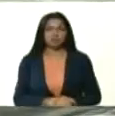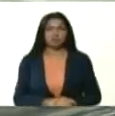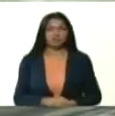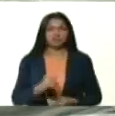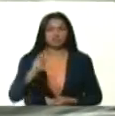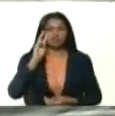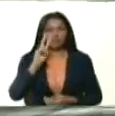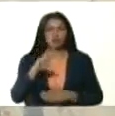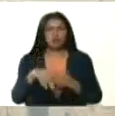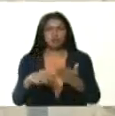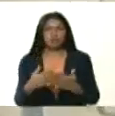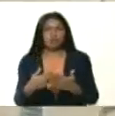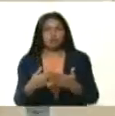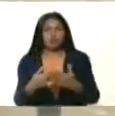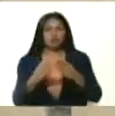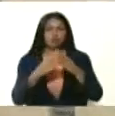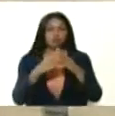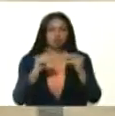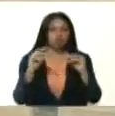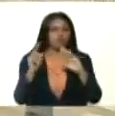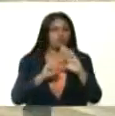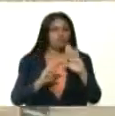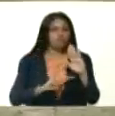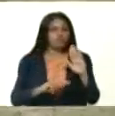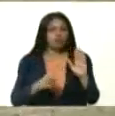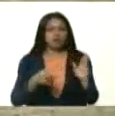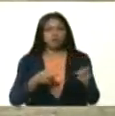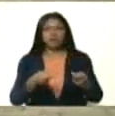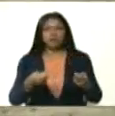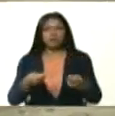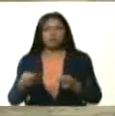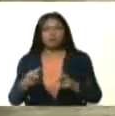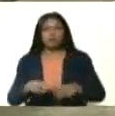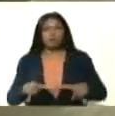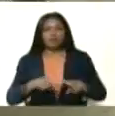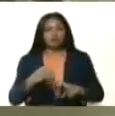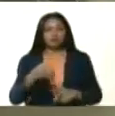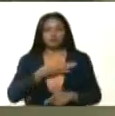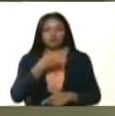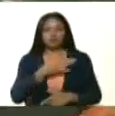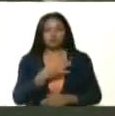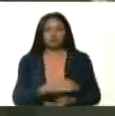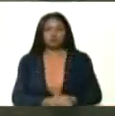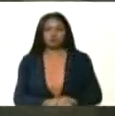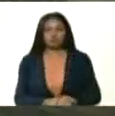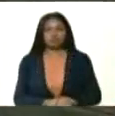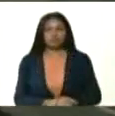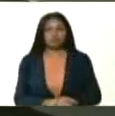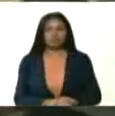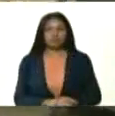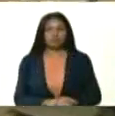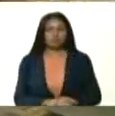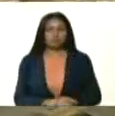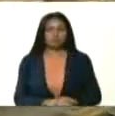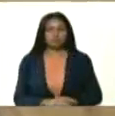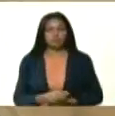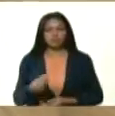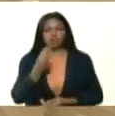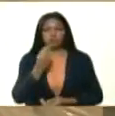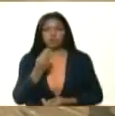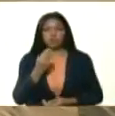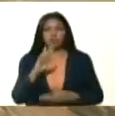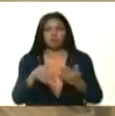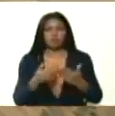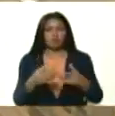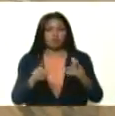manera ordenada, cumpliendo con todo lo que es las medidas de distanciamiento social, ir llevando de los alimentos a la familia